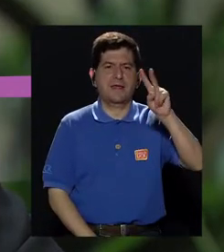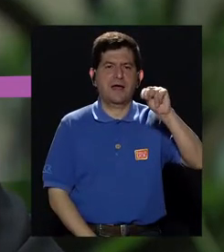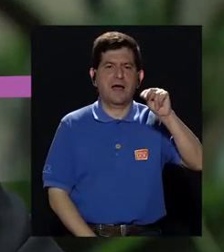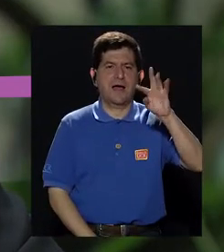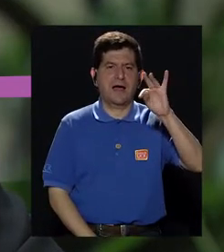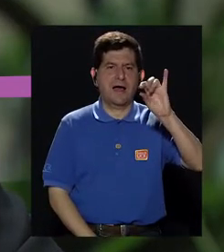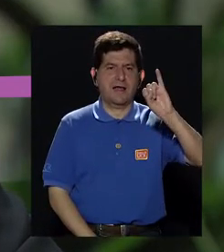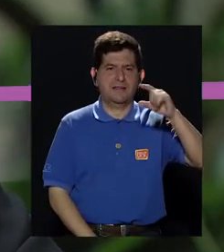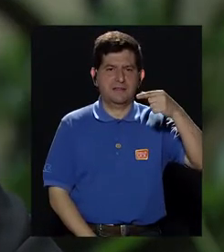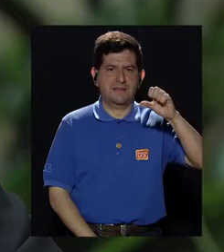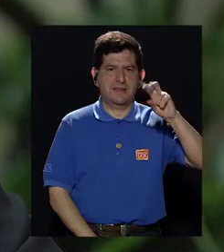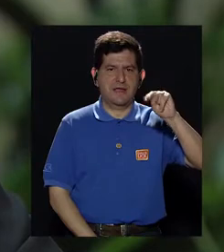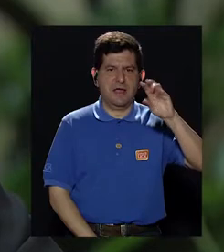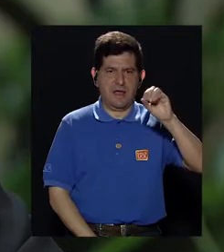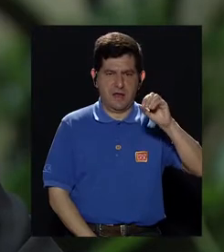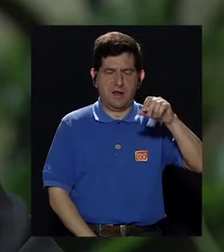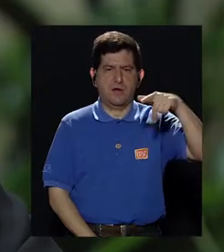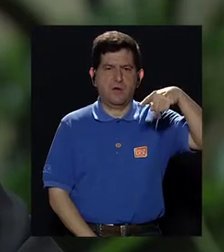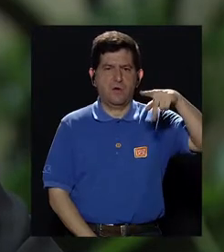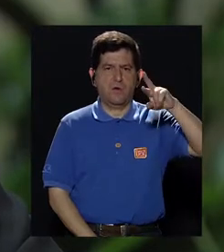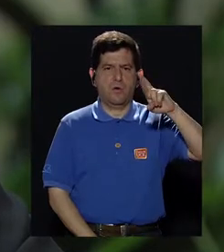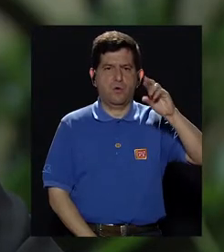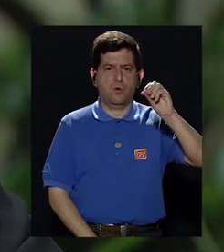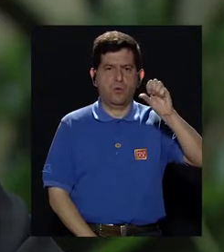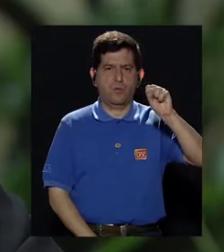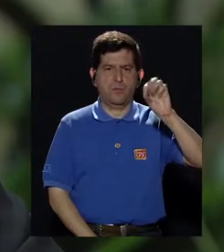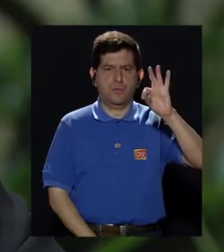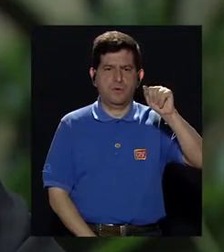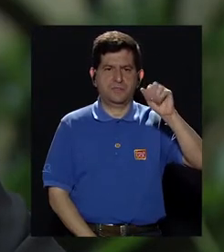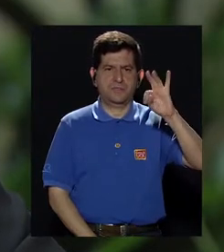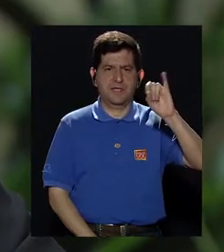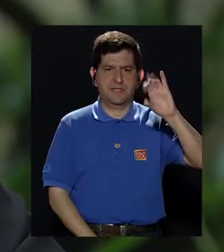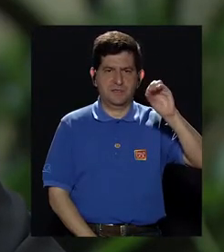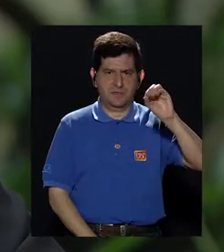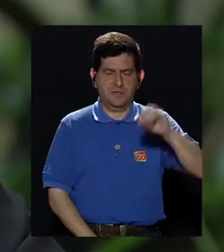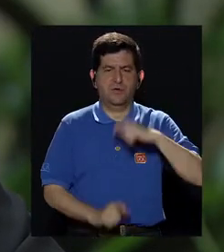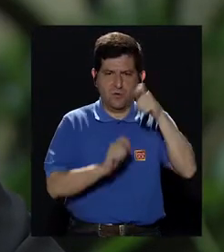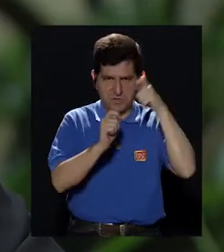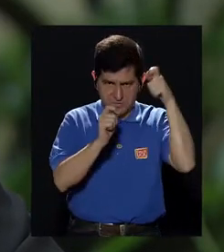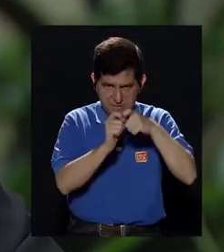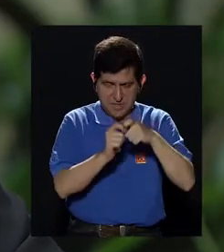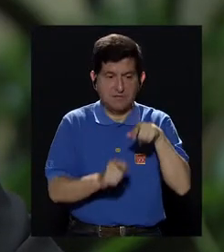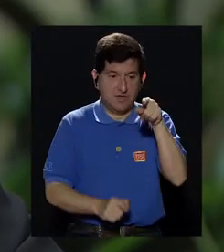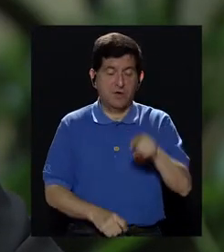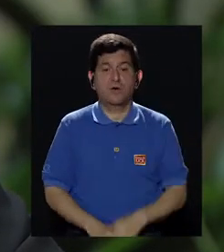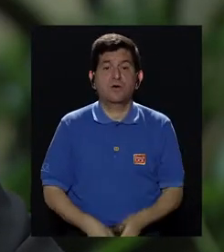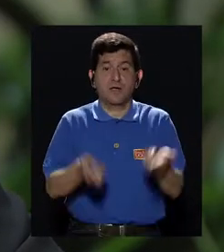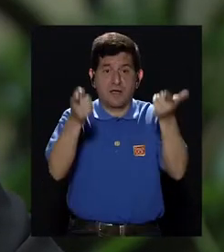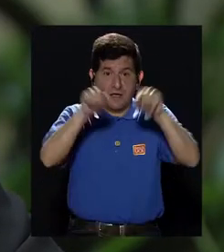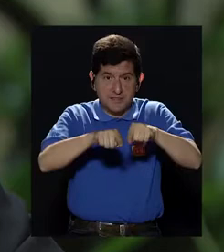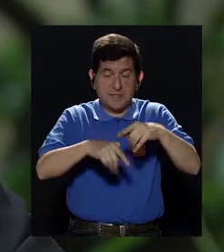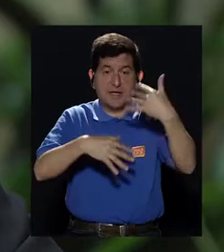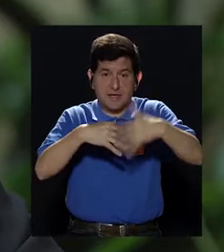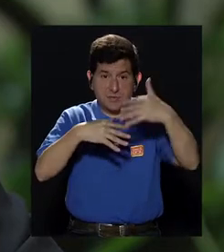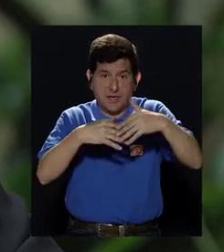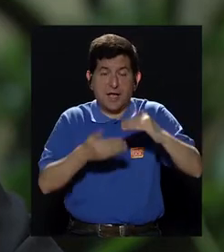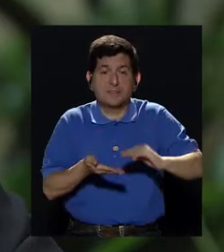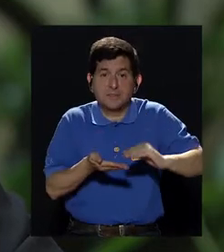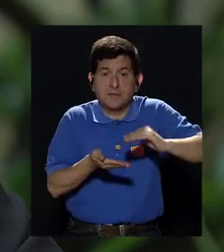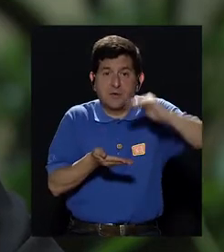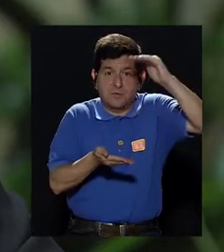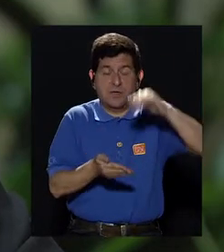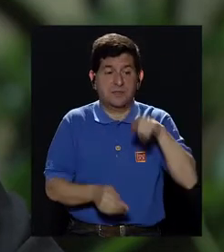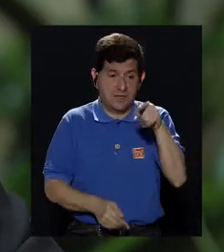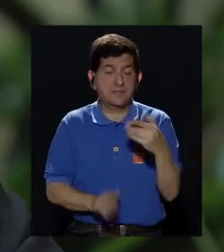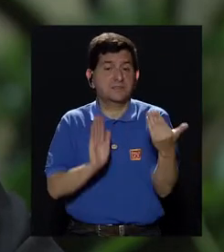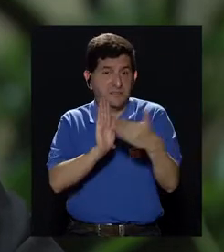prostático específico, que es una proteína que normalmente produce la próstata, pero en situaciones de cáncer se ve aumentado. Entonces este examen,